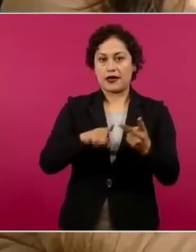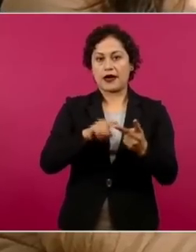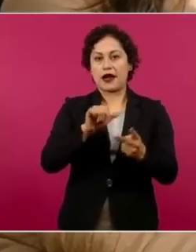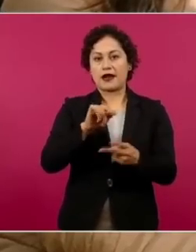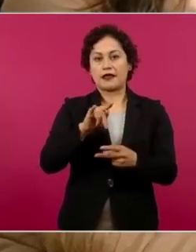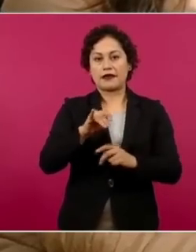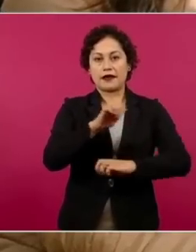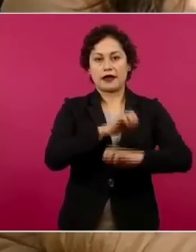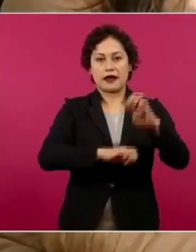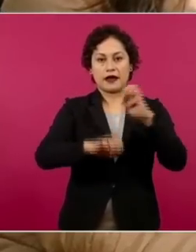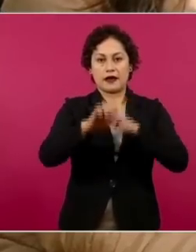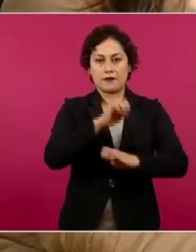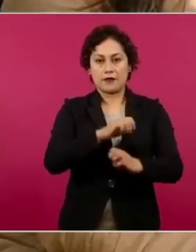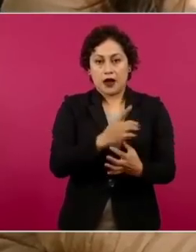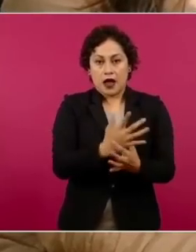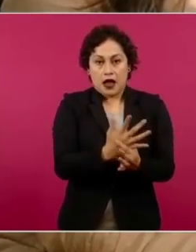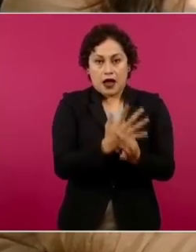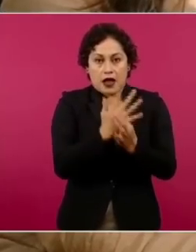perdido siete mil pesos.